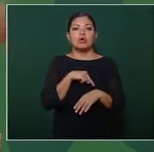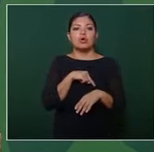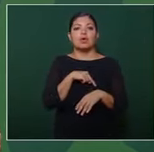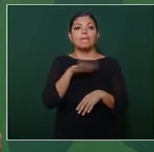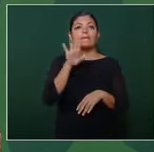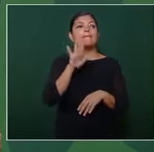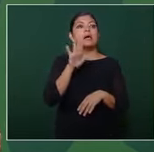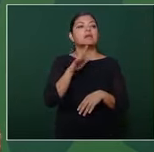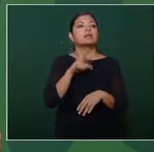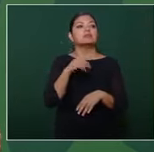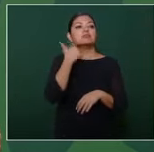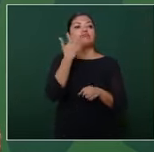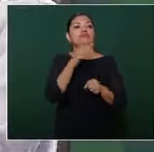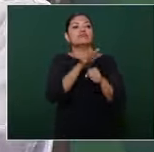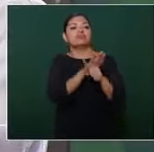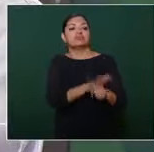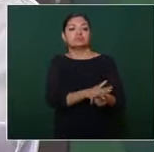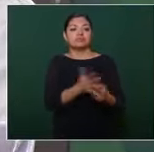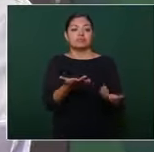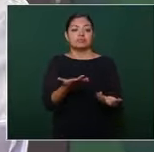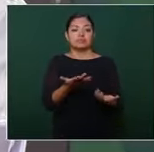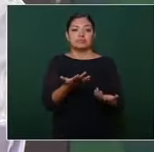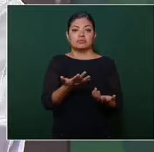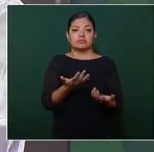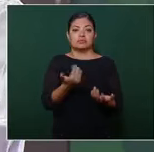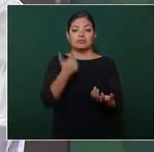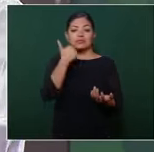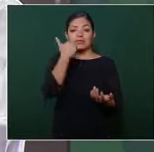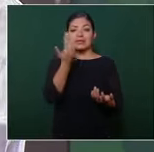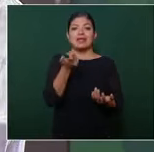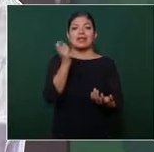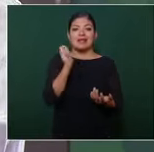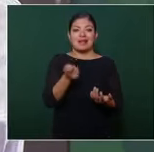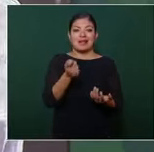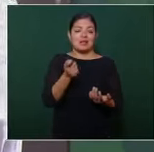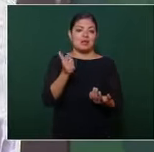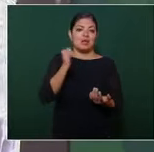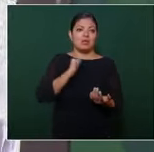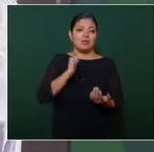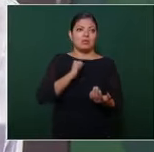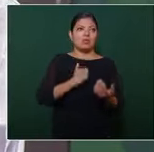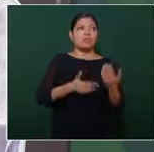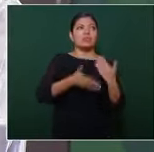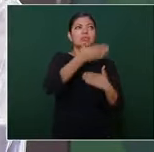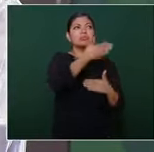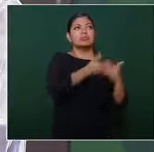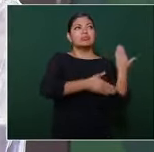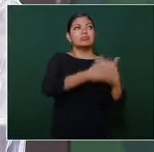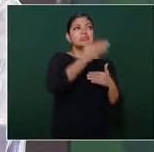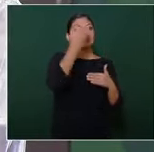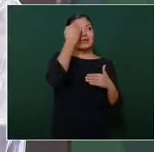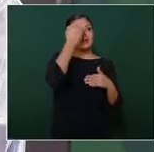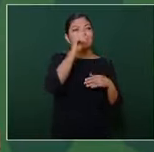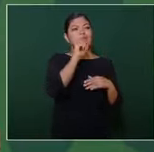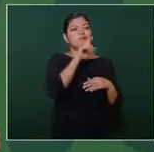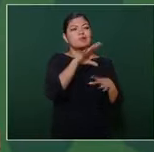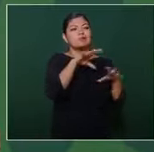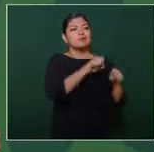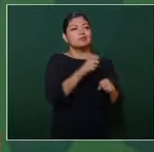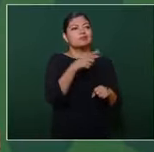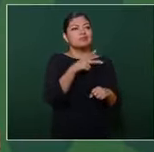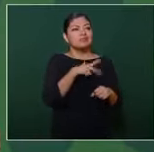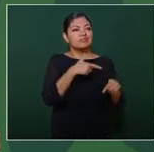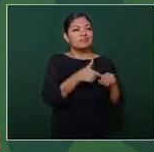que regresemos a la época anterior a la expropiación petrolera a los